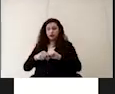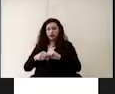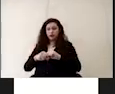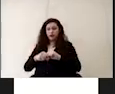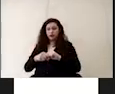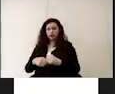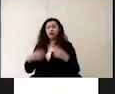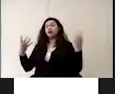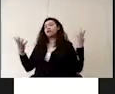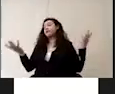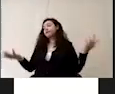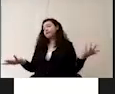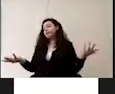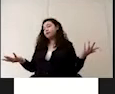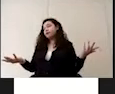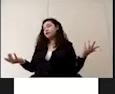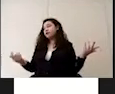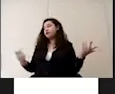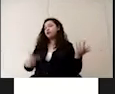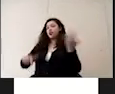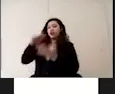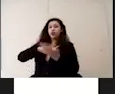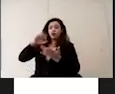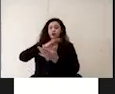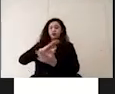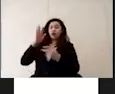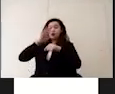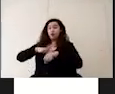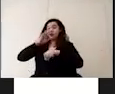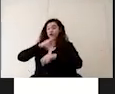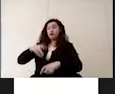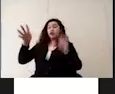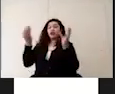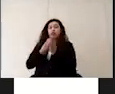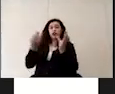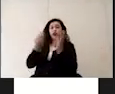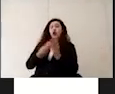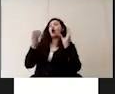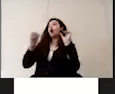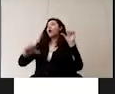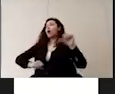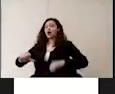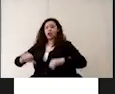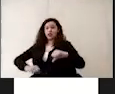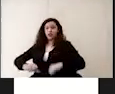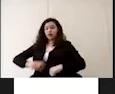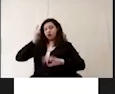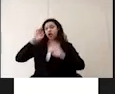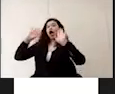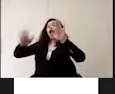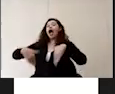si el inmueble nos lo permite lo ideal es que las clases o las actividades se trasladen al exterior